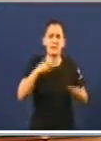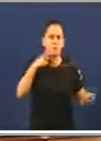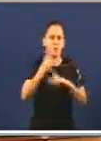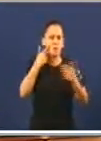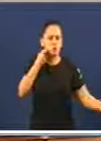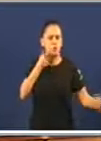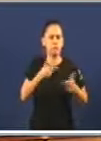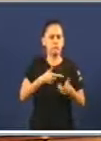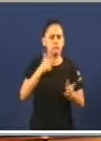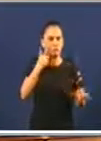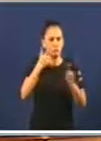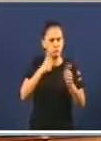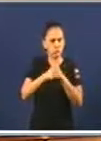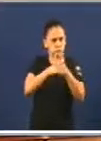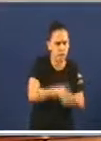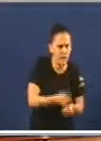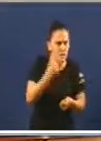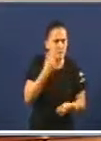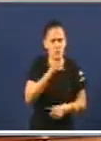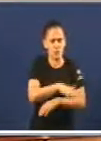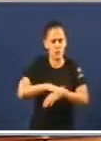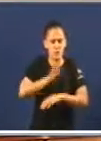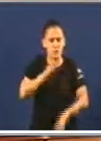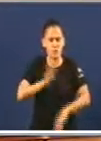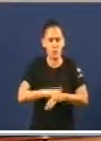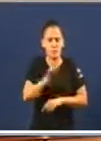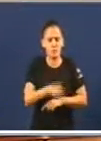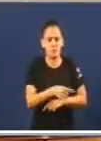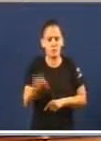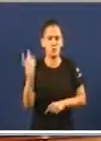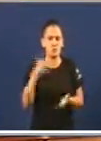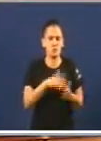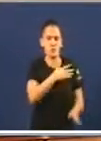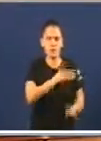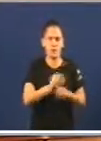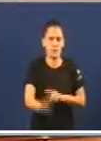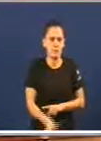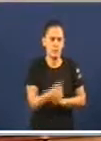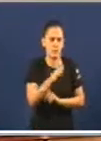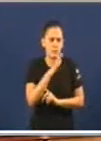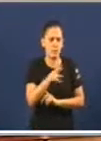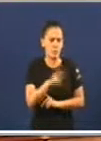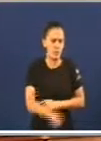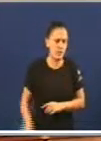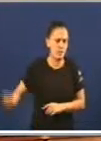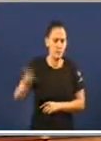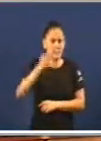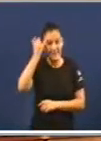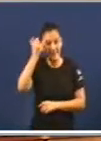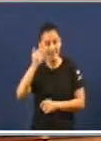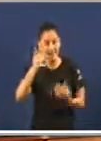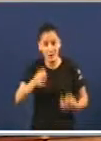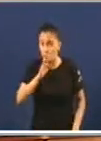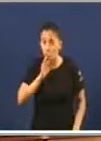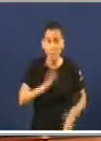Goberno e para controlar se o Goberno cumple co aprobado nesta Cámara. Porque, repito, as iniciativas non se están a cumprir,